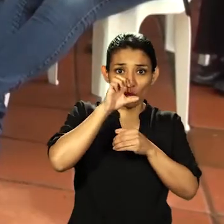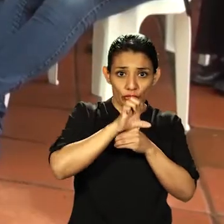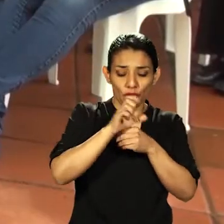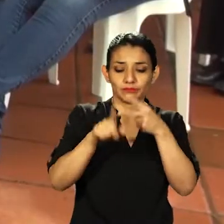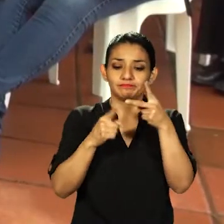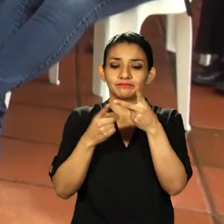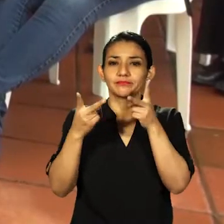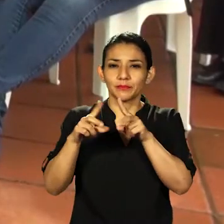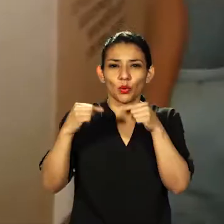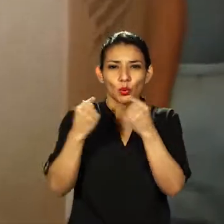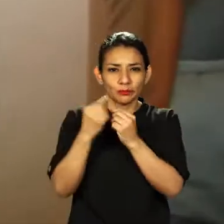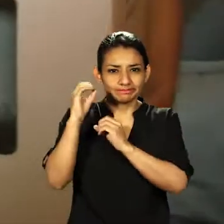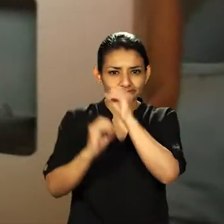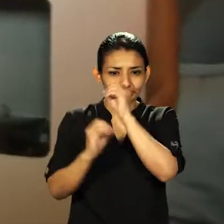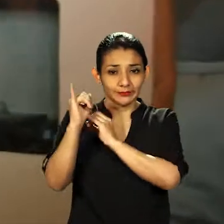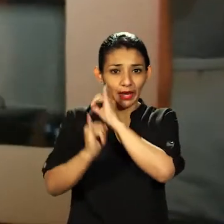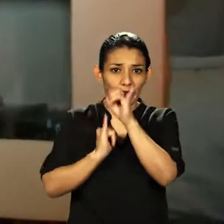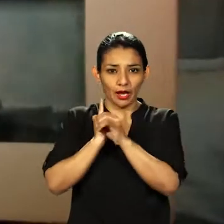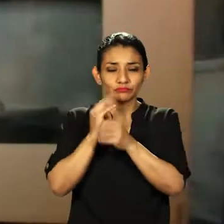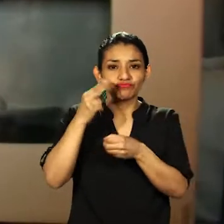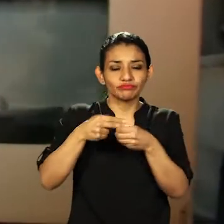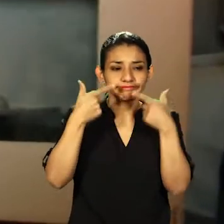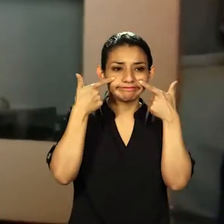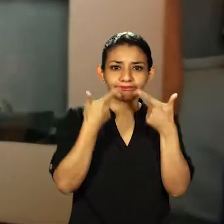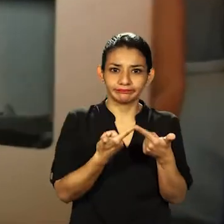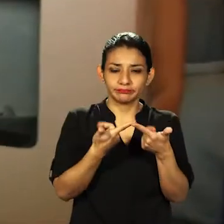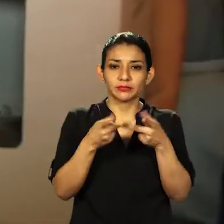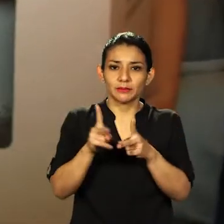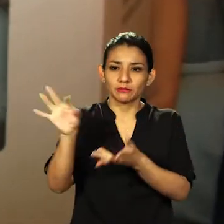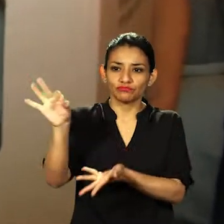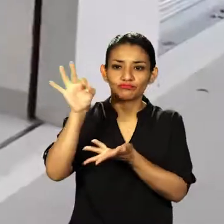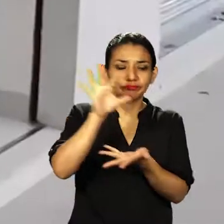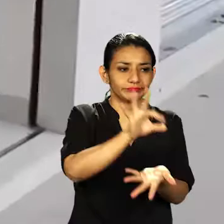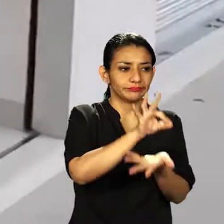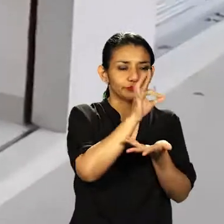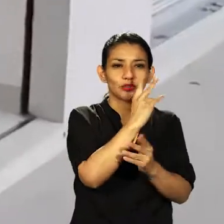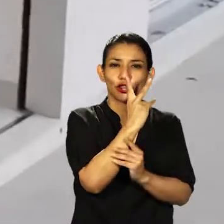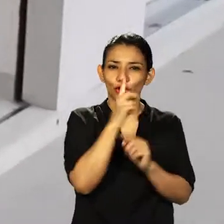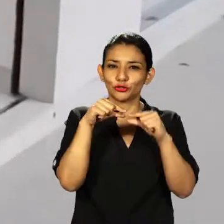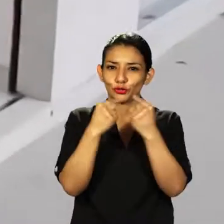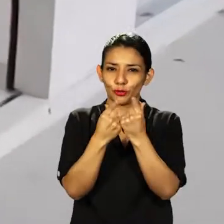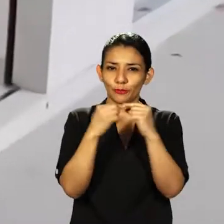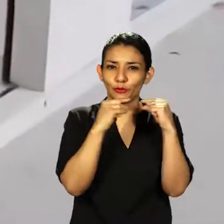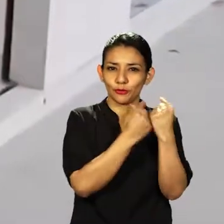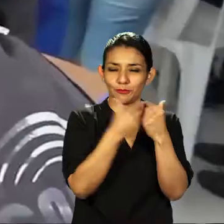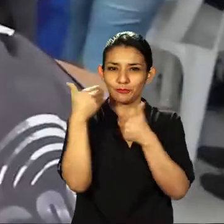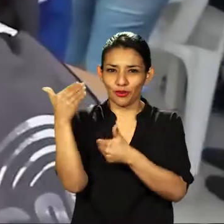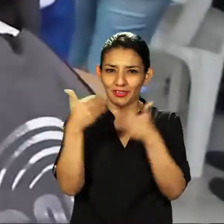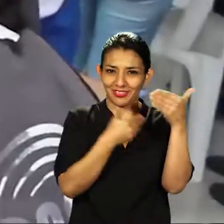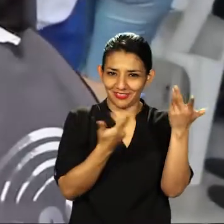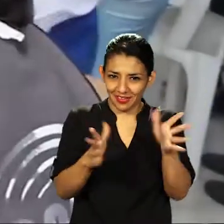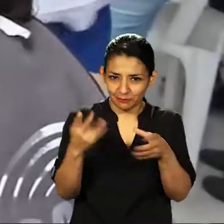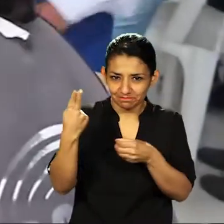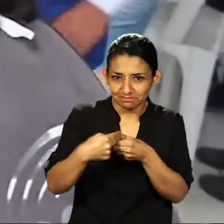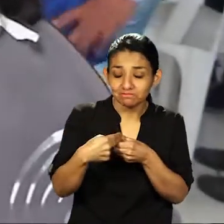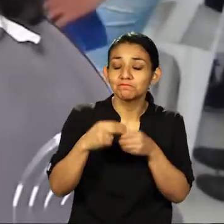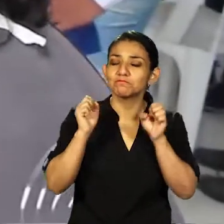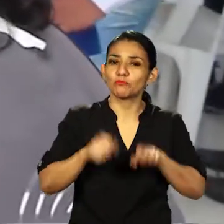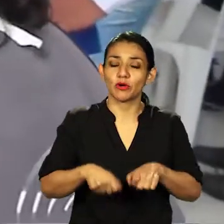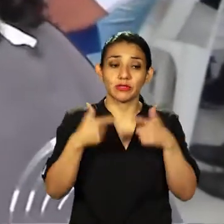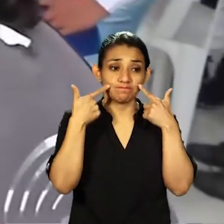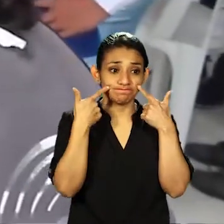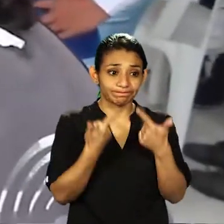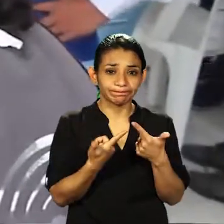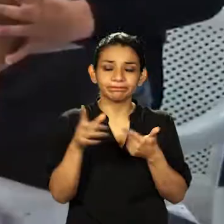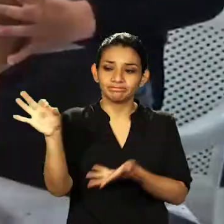Internacional estuvieron presentes, al igual que los representantes de las dos organizaciones políticas participantes, quienes pudieron